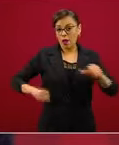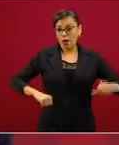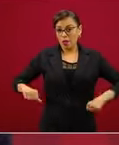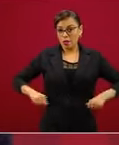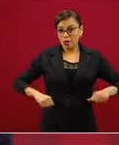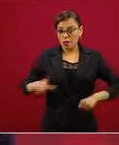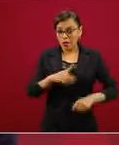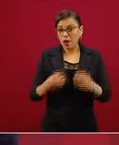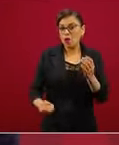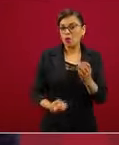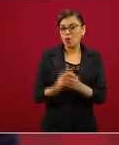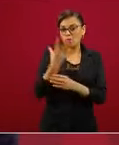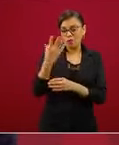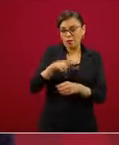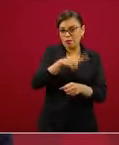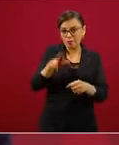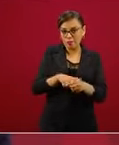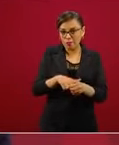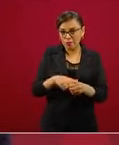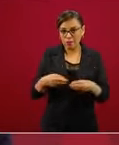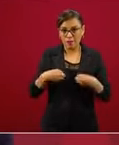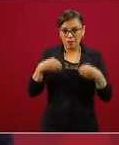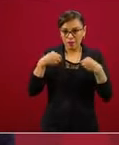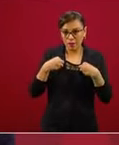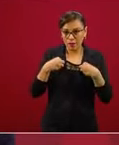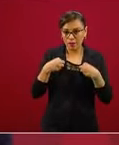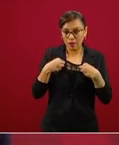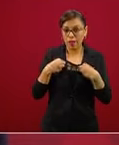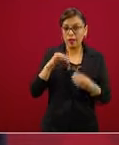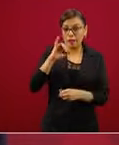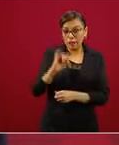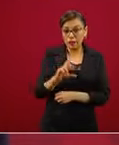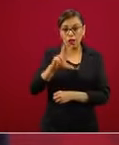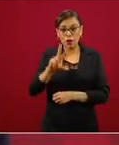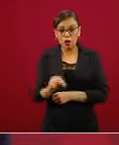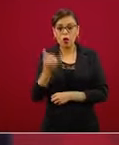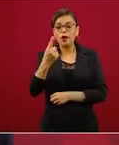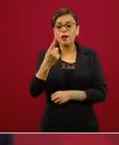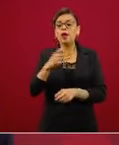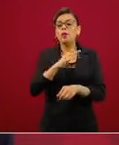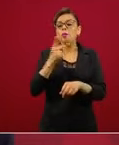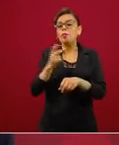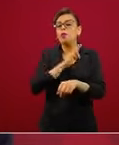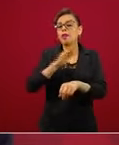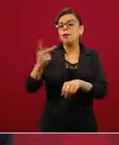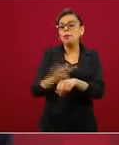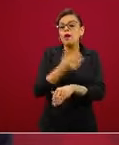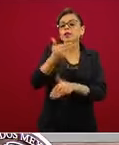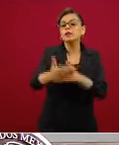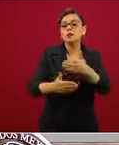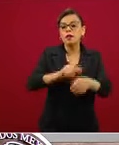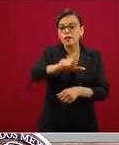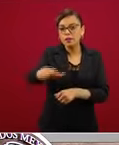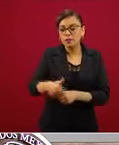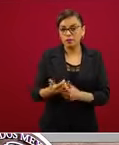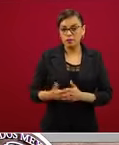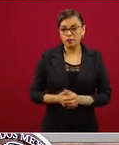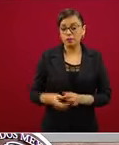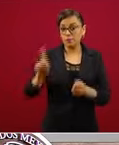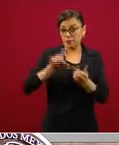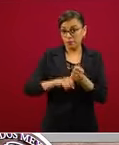a qué velocidad y cuáles podrían ser las consecuencias. Y todos los países del mundo enfrentamos también el